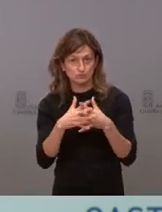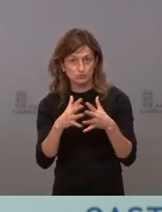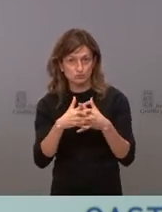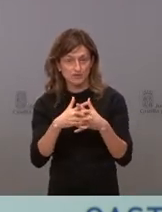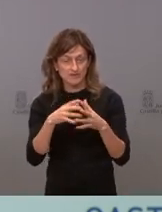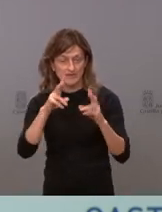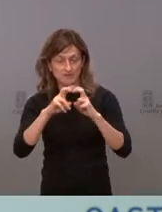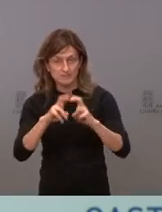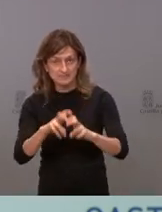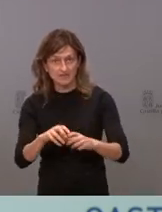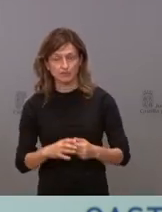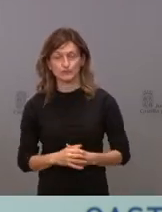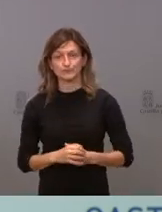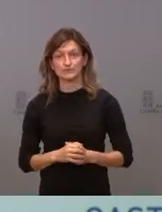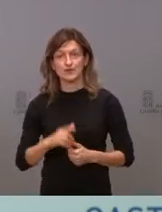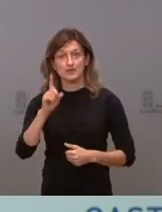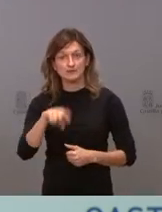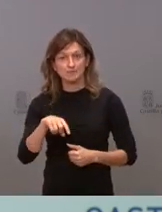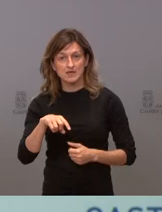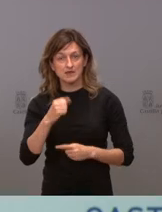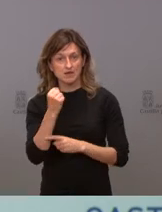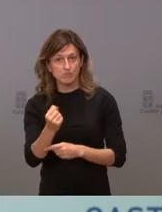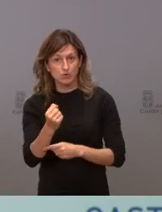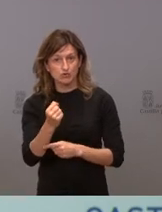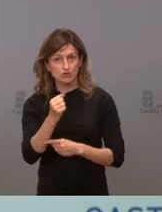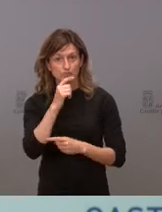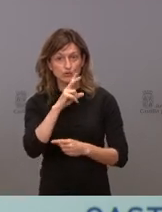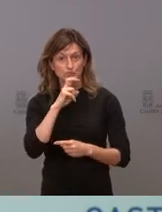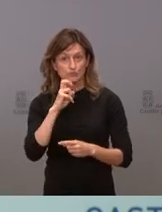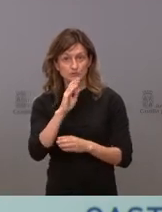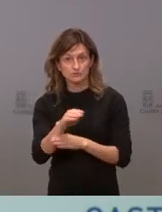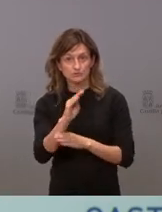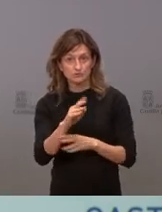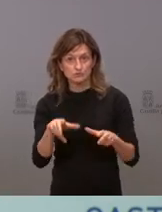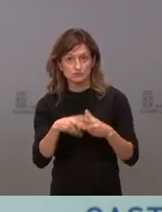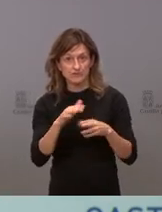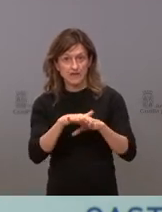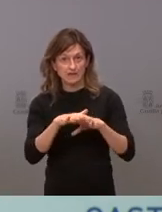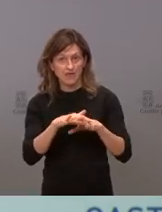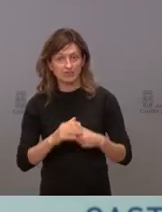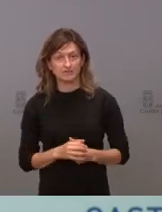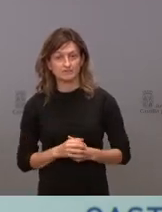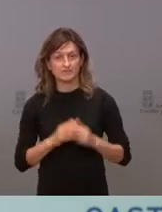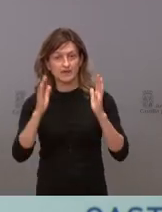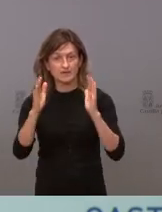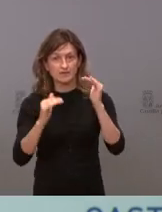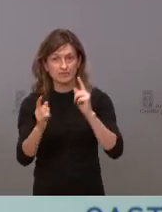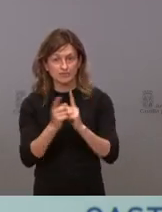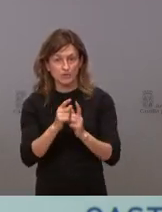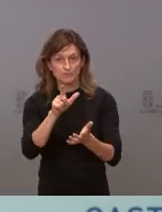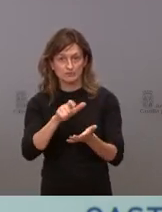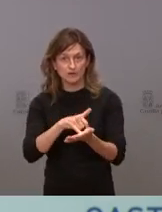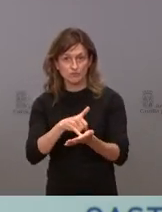investigación. Hemos reforzado nuestra red de protección social para atender a las personas más